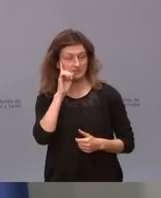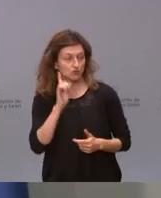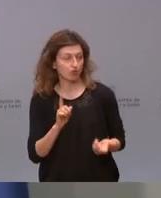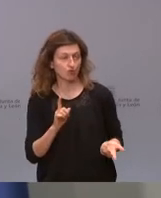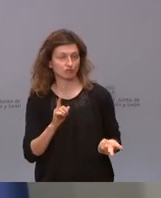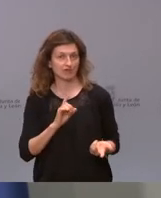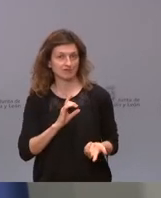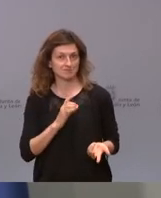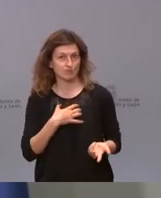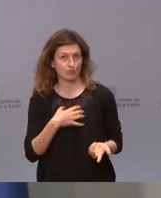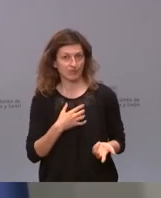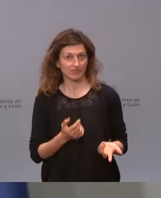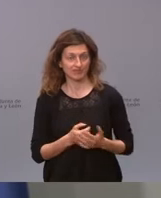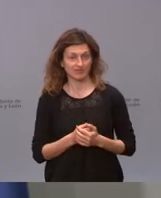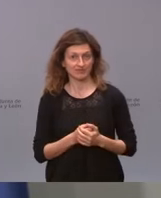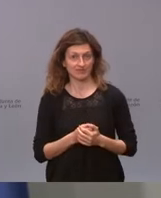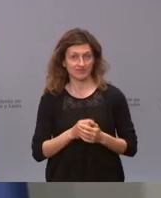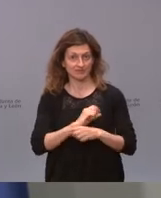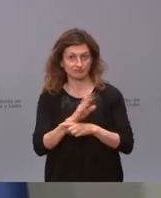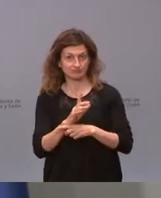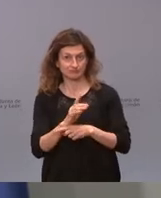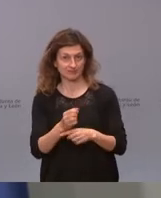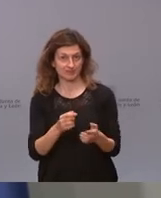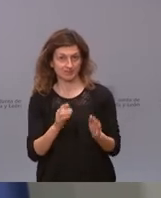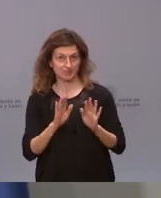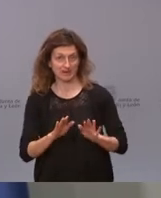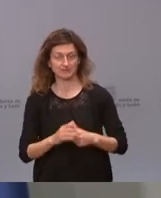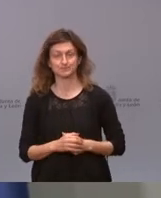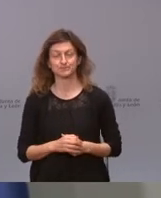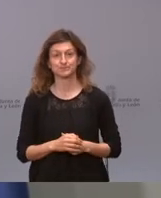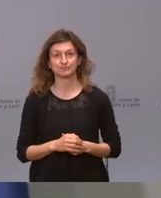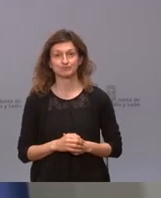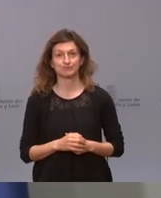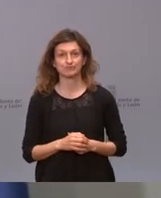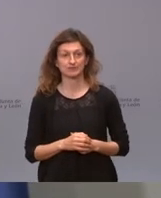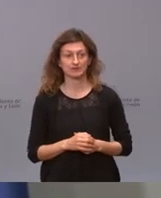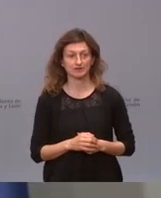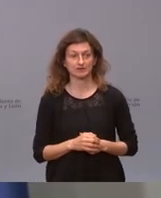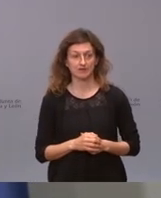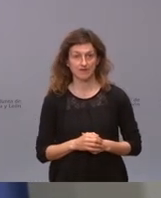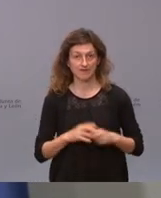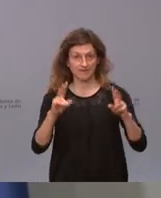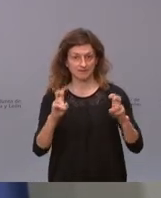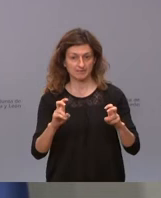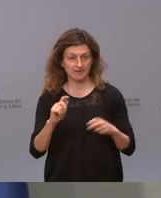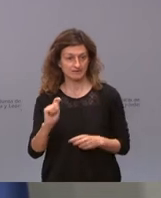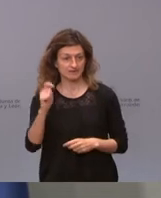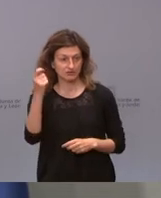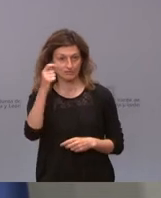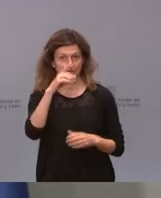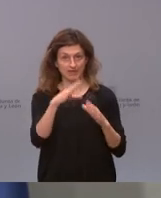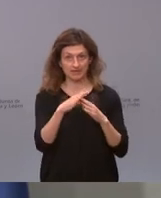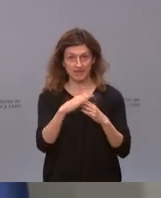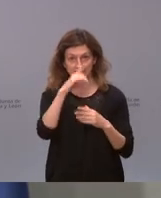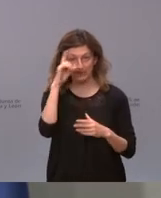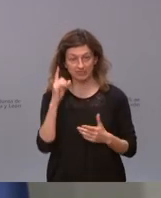de frenar la epidemia. Con respecto a si ha influido o no el triunfo en Madrid y si lo que ha